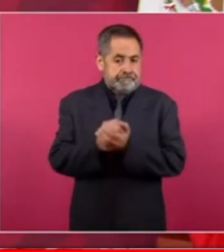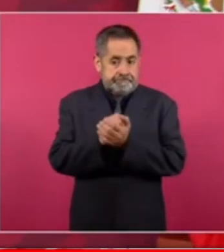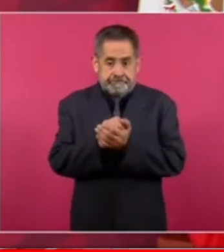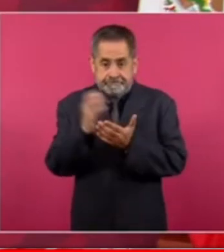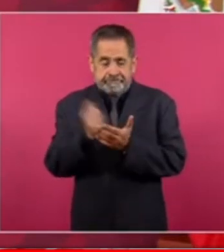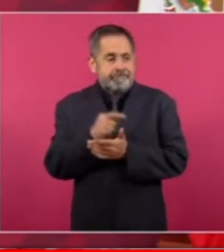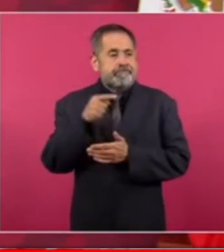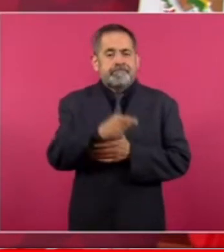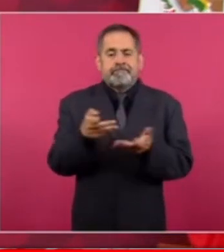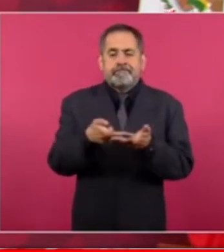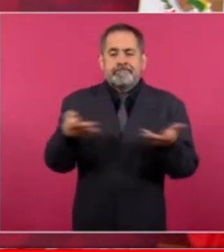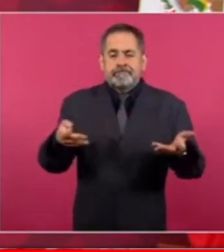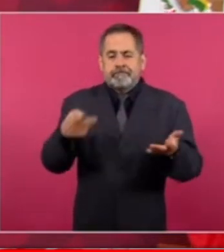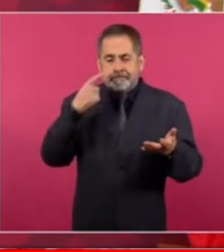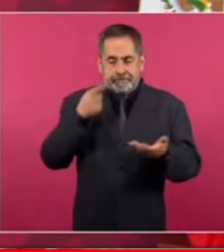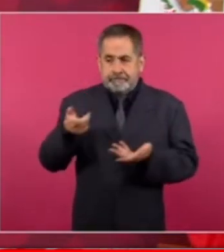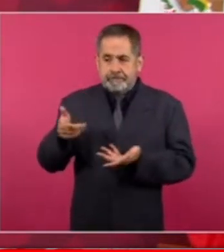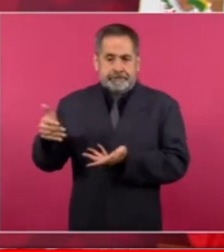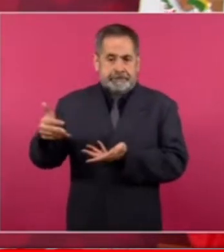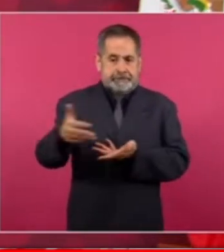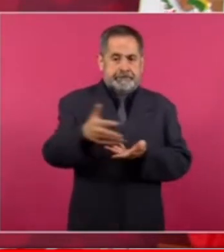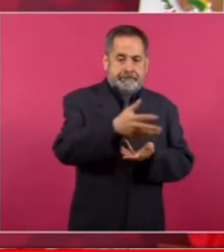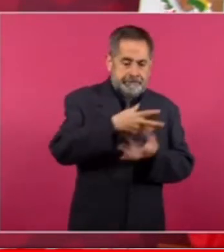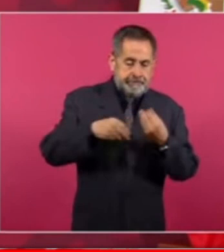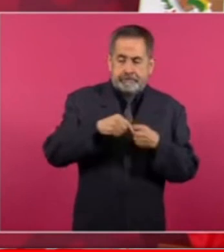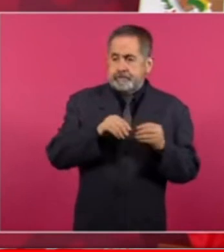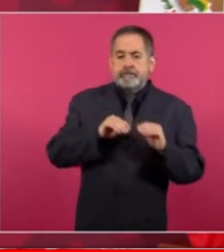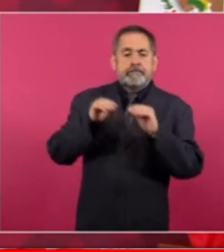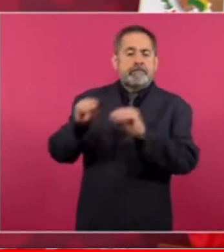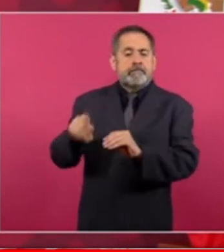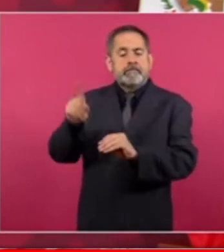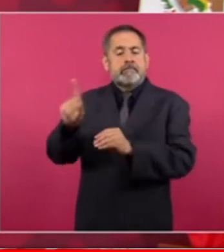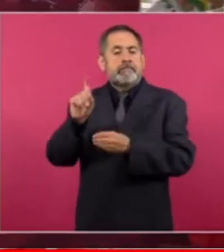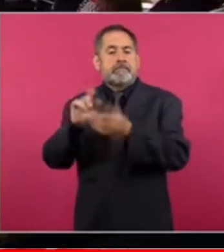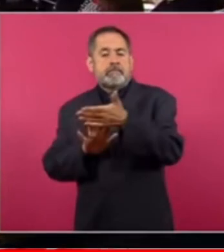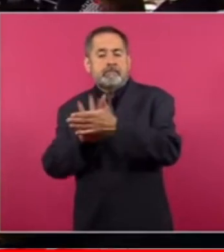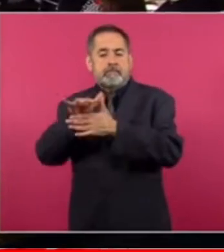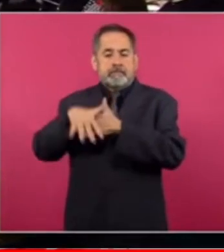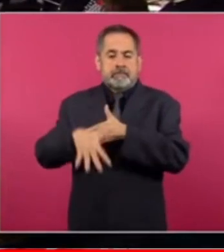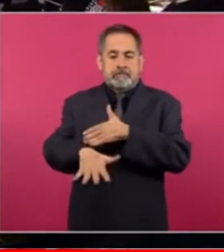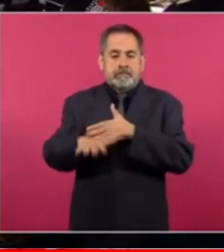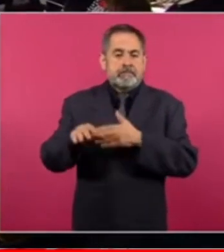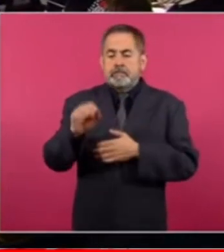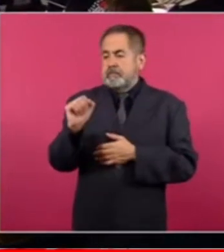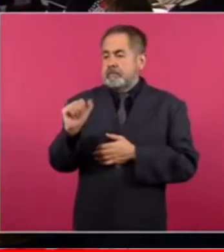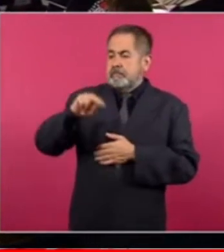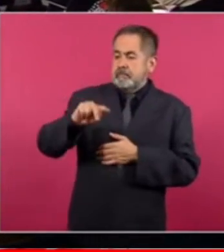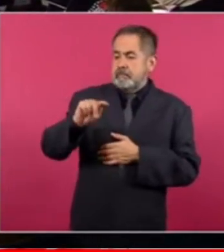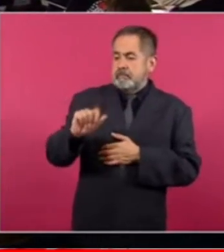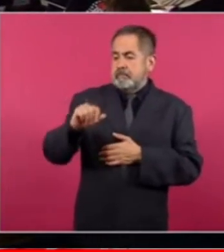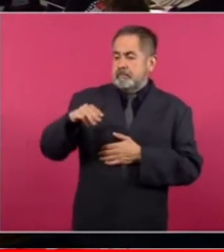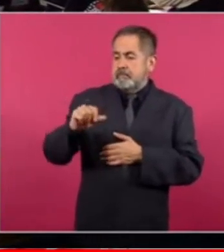ayudar al financiamiento de la presa de Santa María que está en el